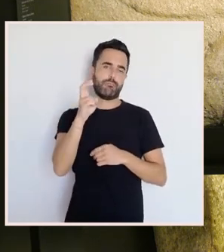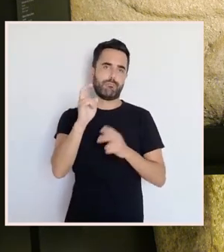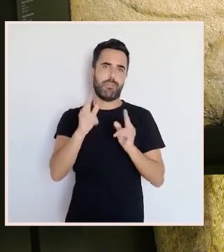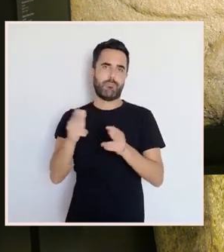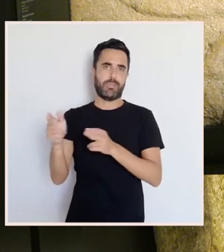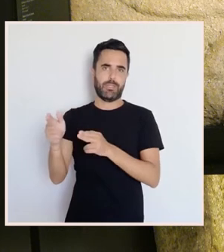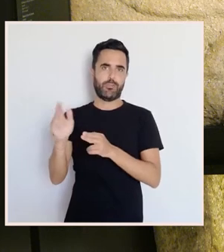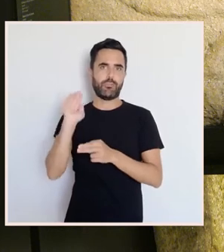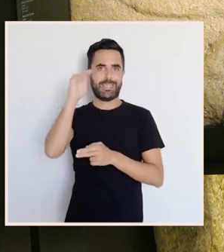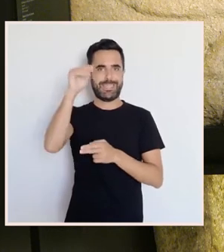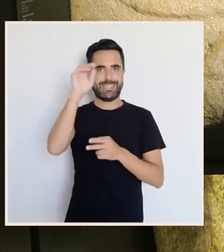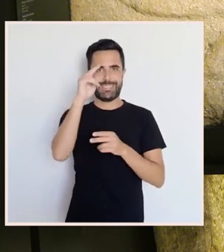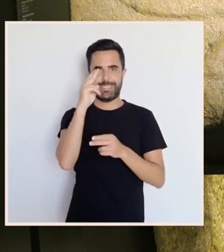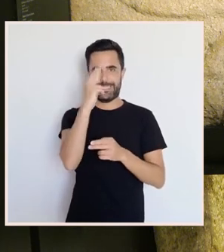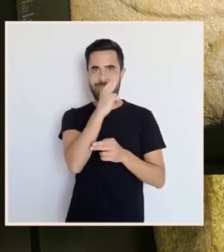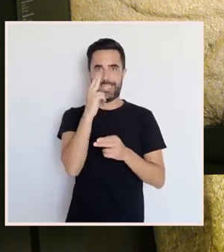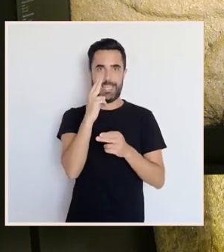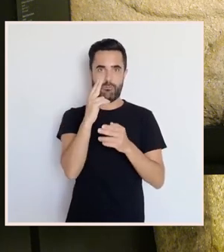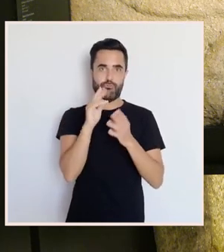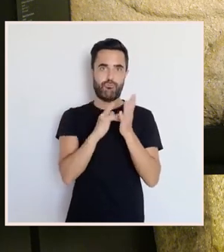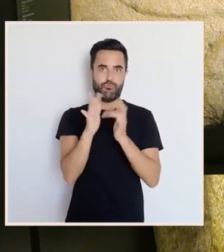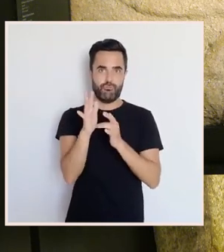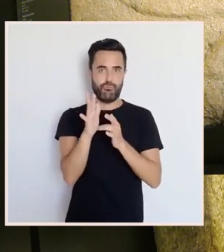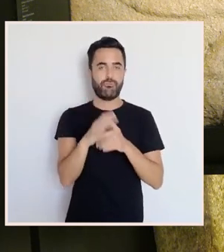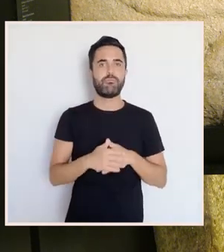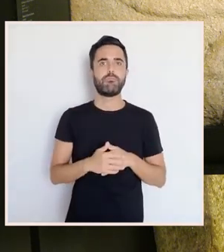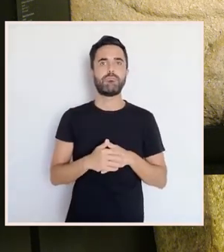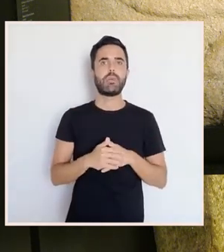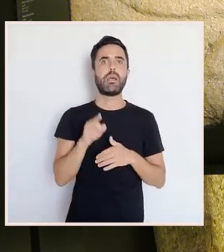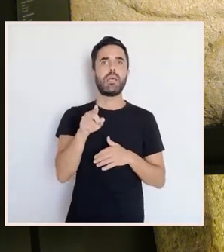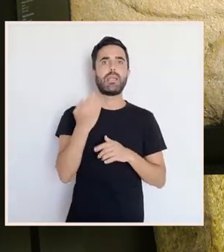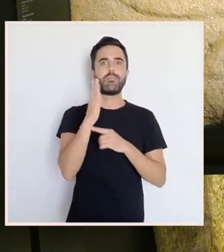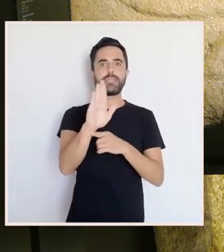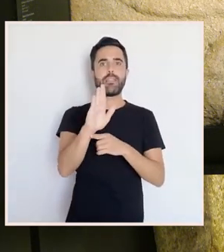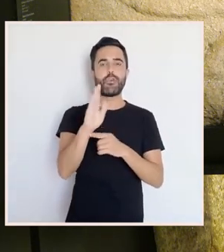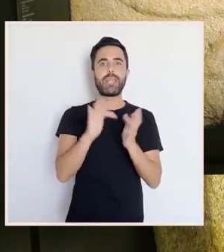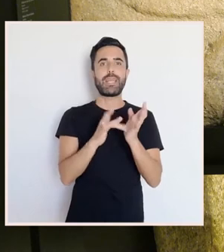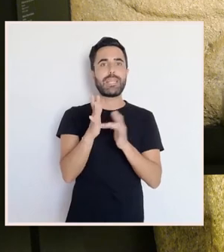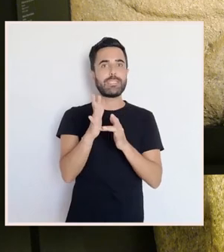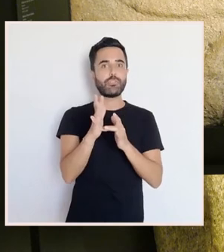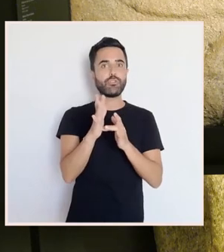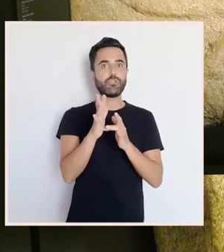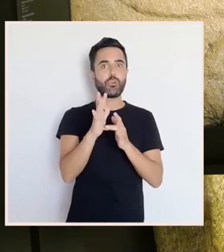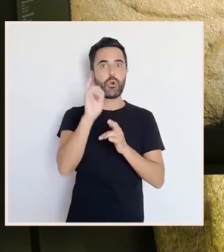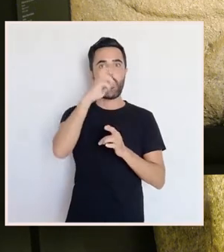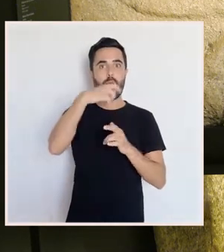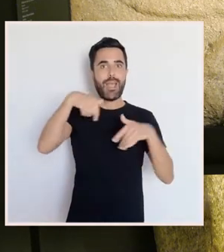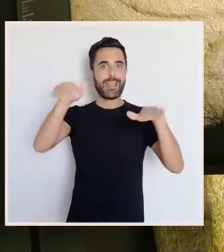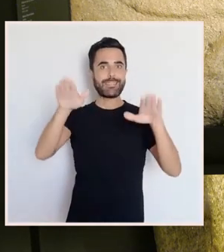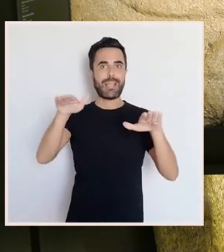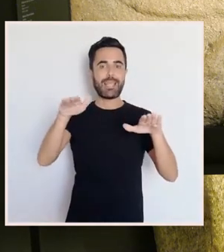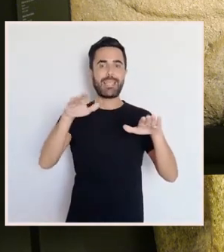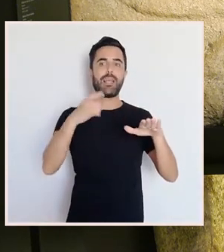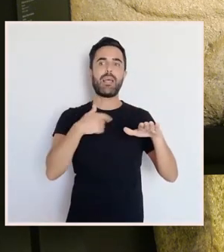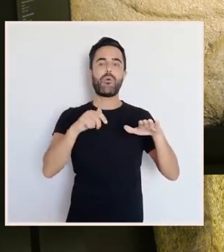que leva o peixe entre as garras. O peixe sería a alma do defunto ascendendo os